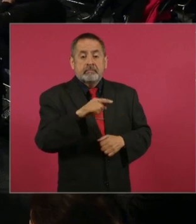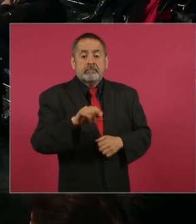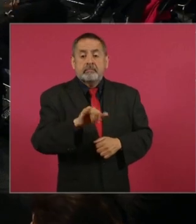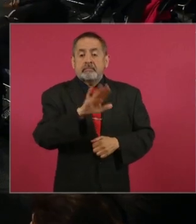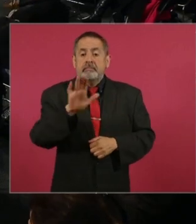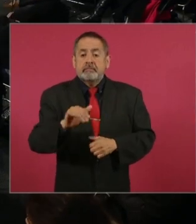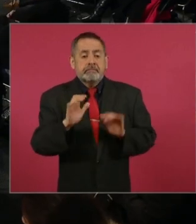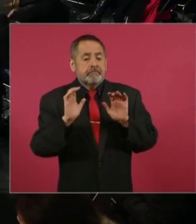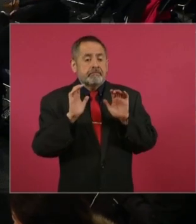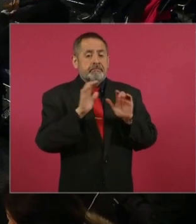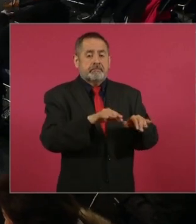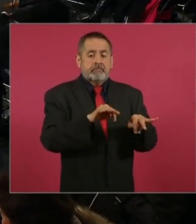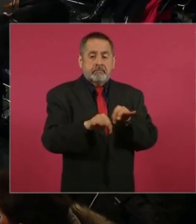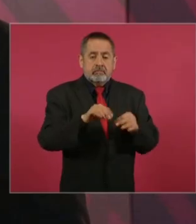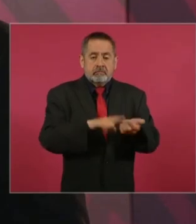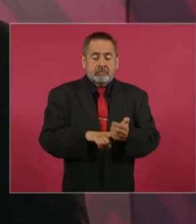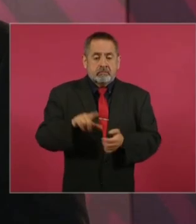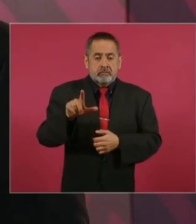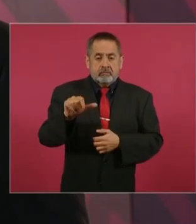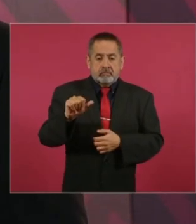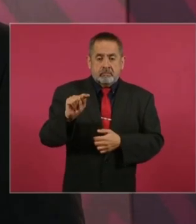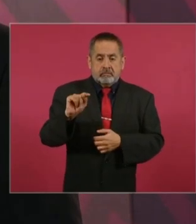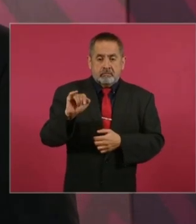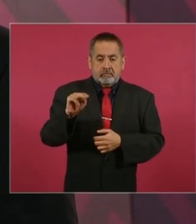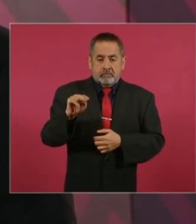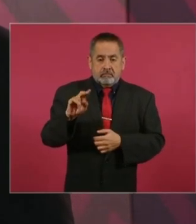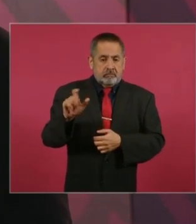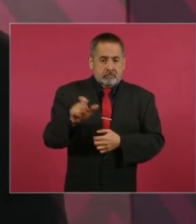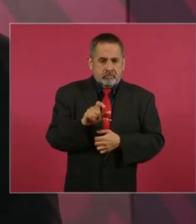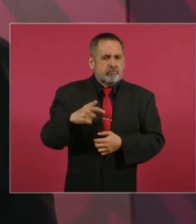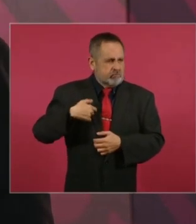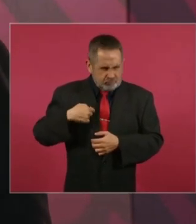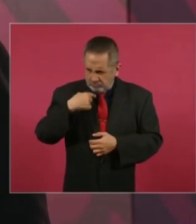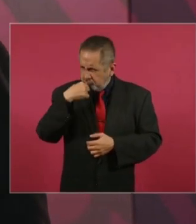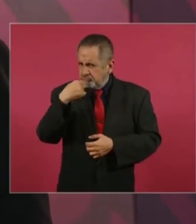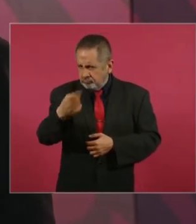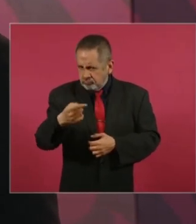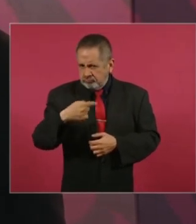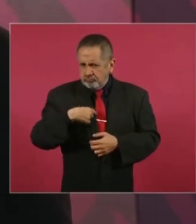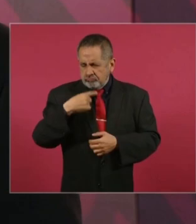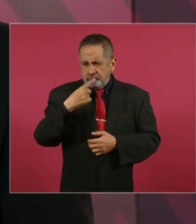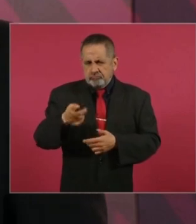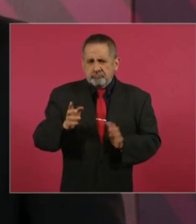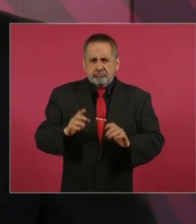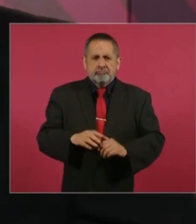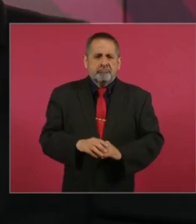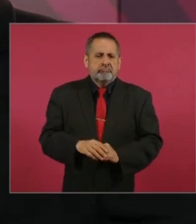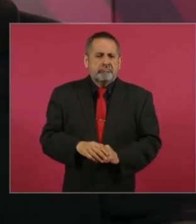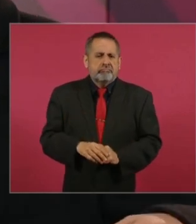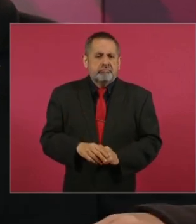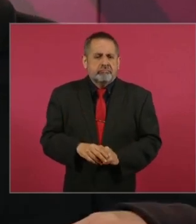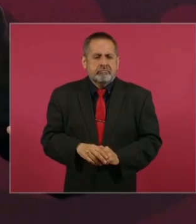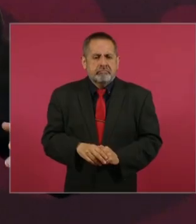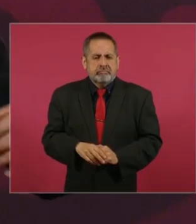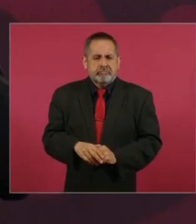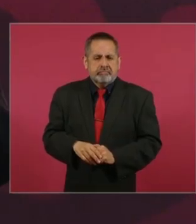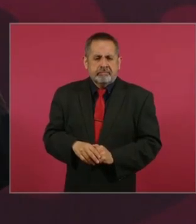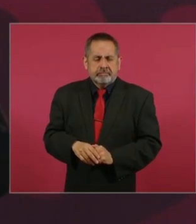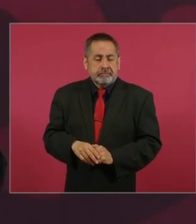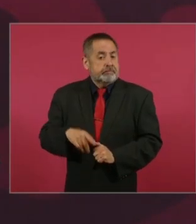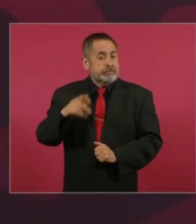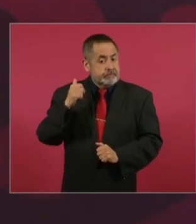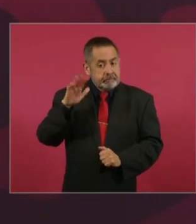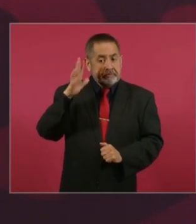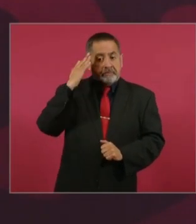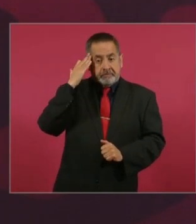en Latinos, yo lo dije, ¿no? Y en